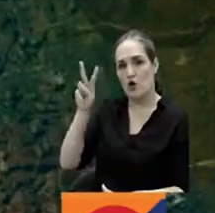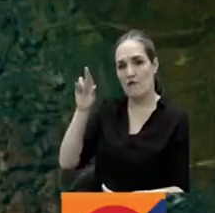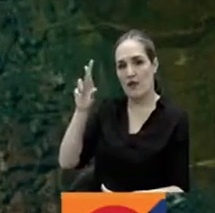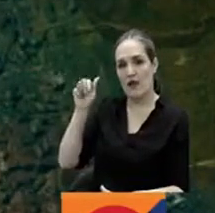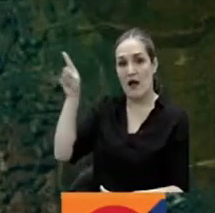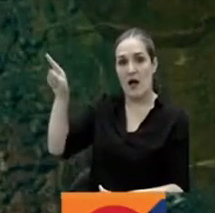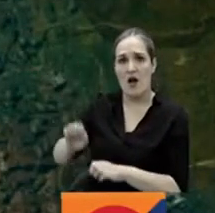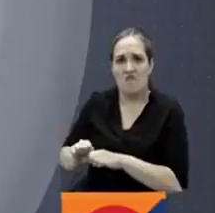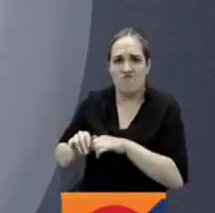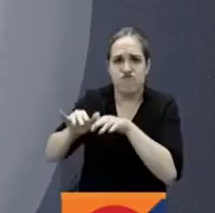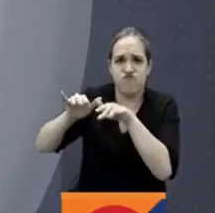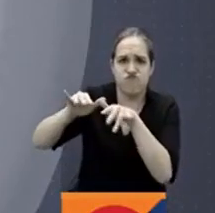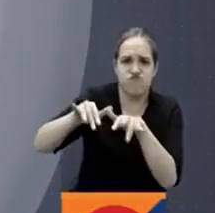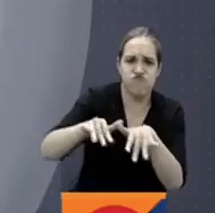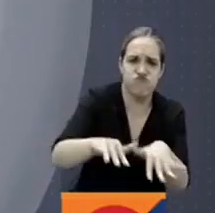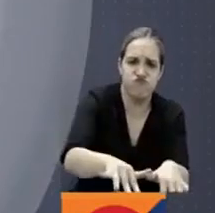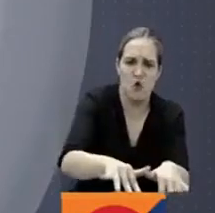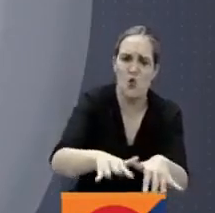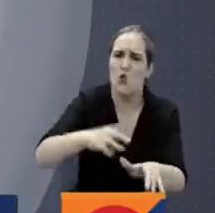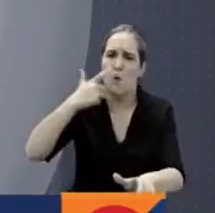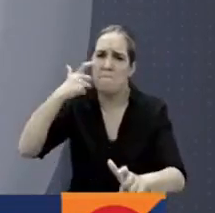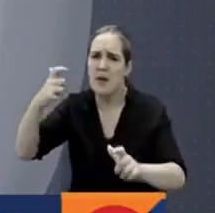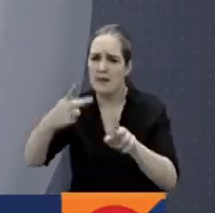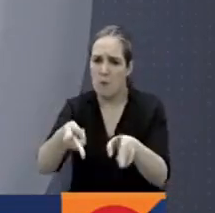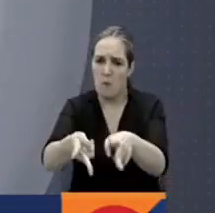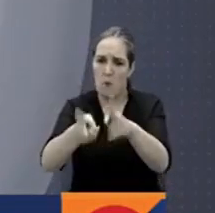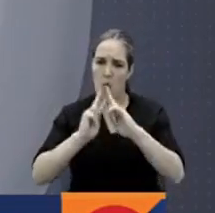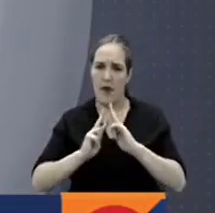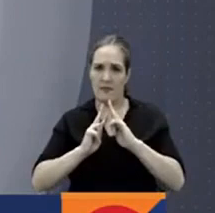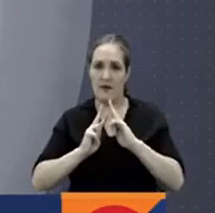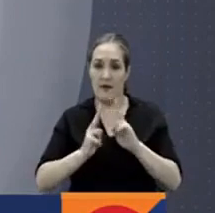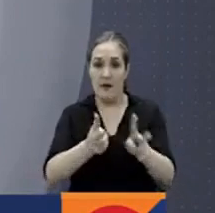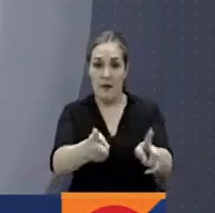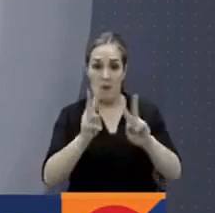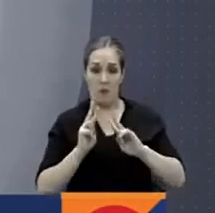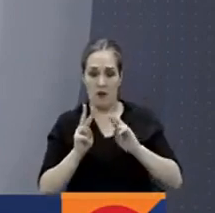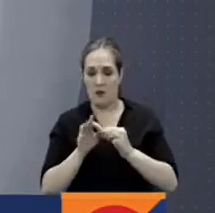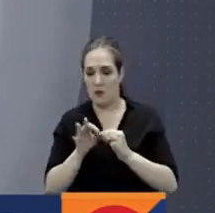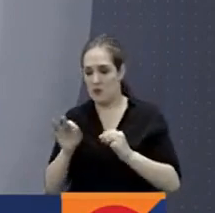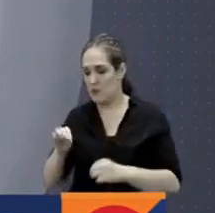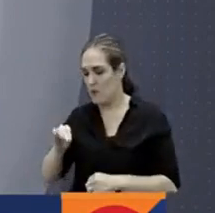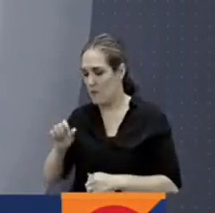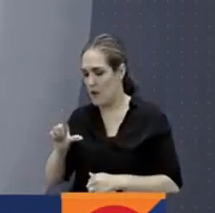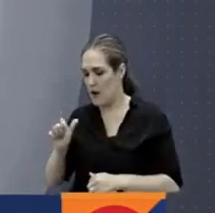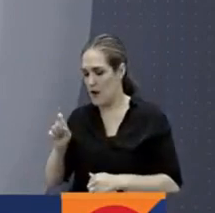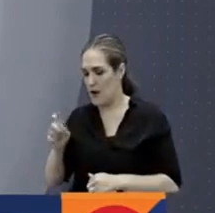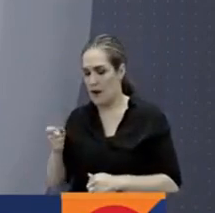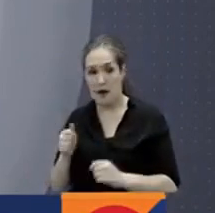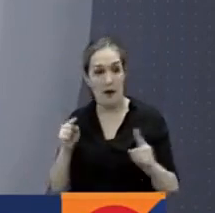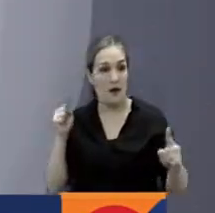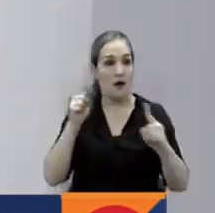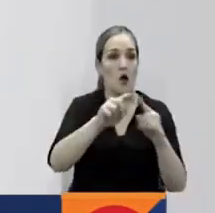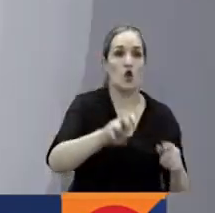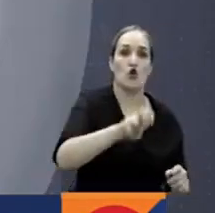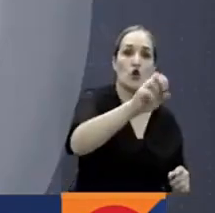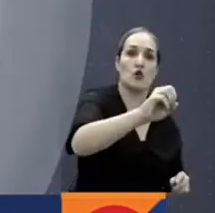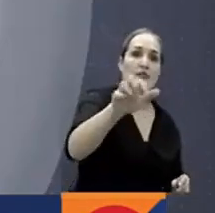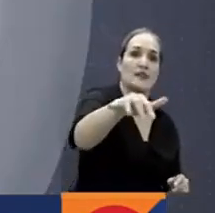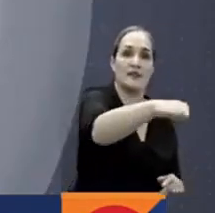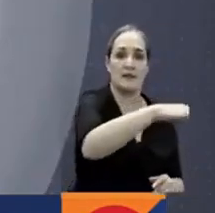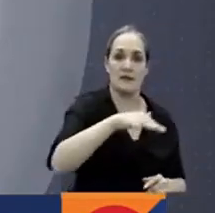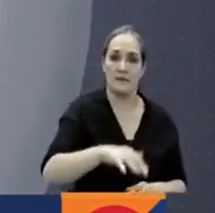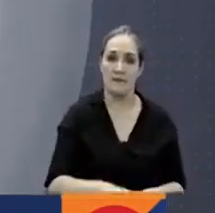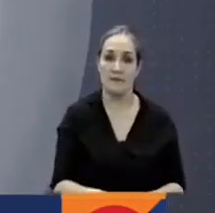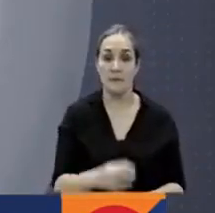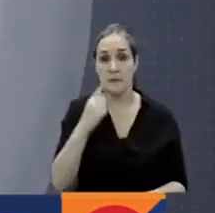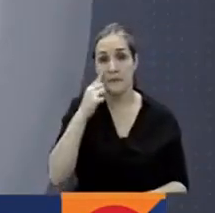quebrada El Término que a su paso derrumbó el puente que comunica al municipio de Málaga con el noroccidente colombiano. Así